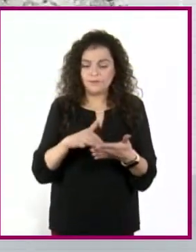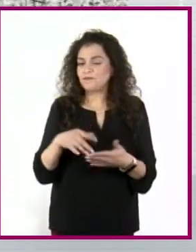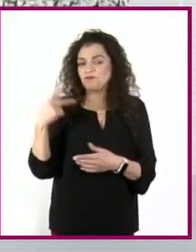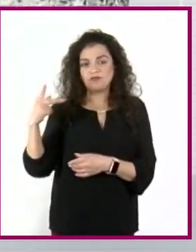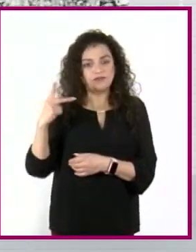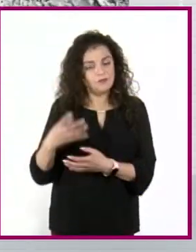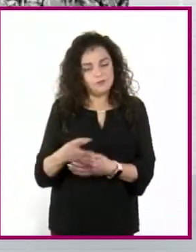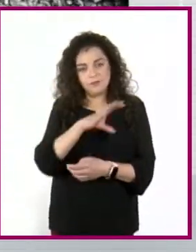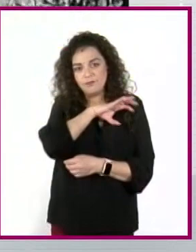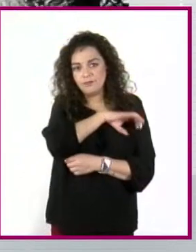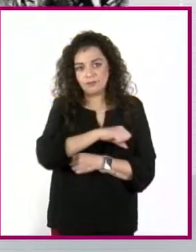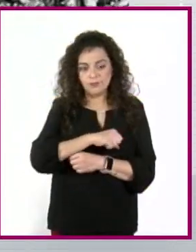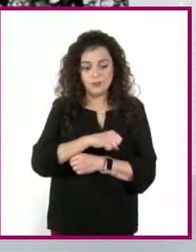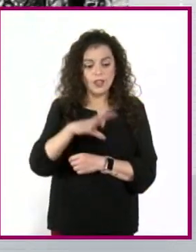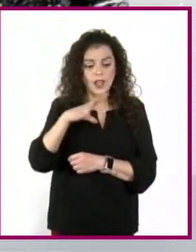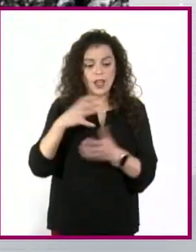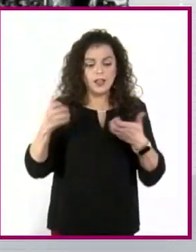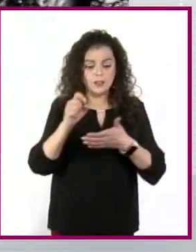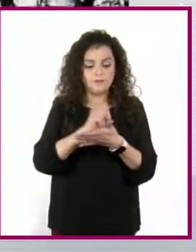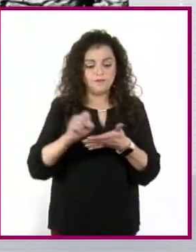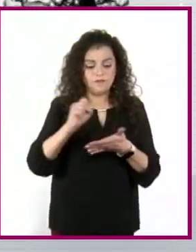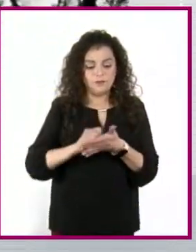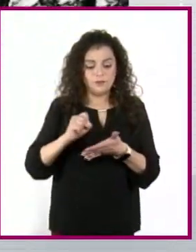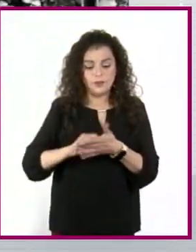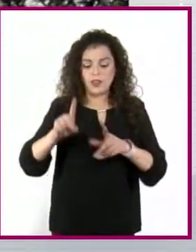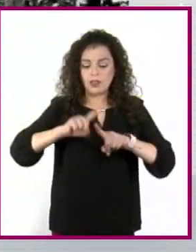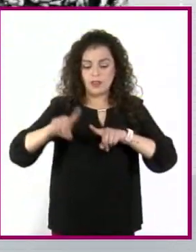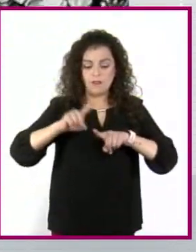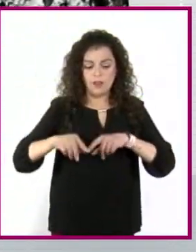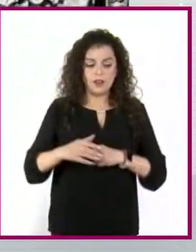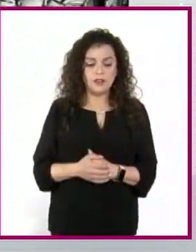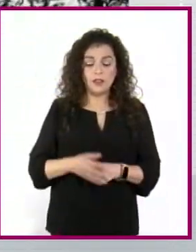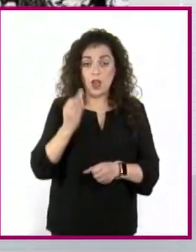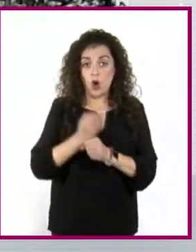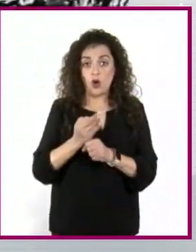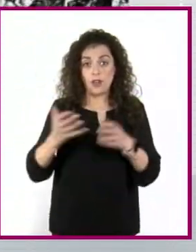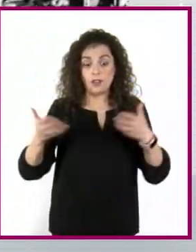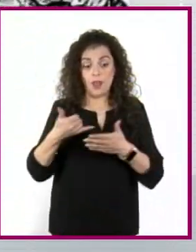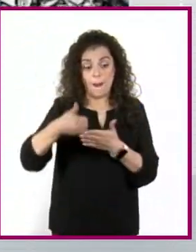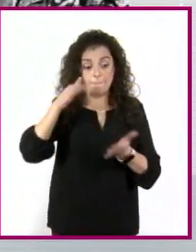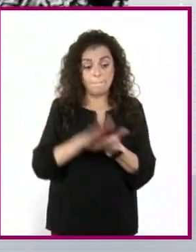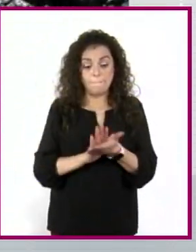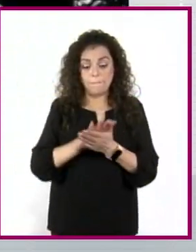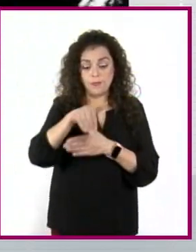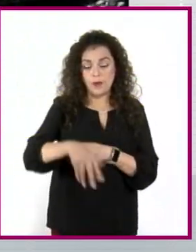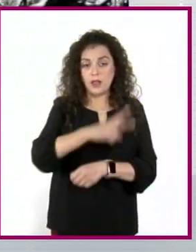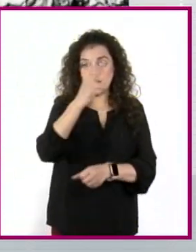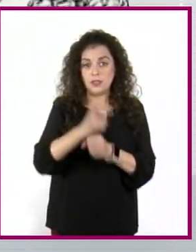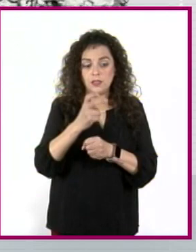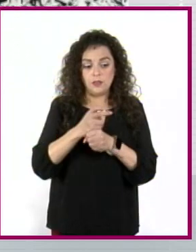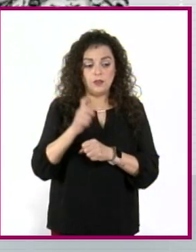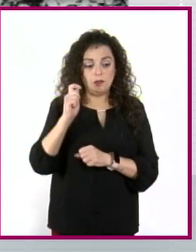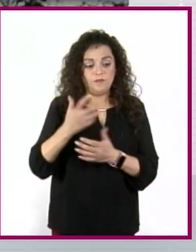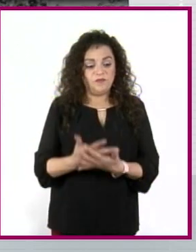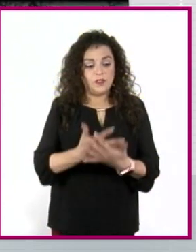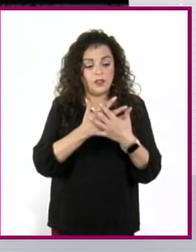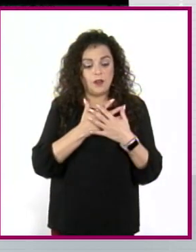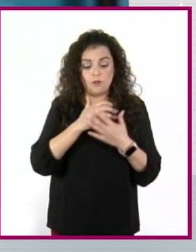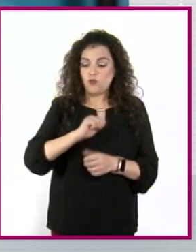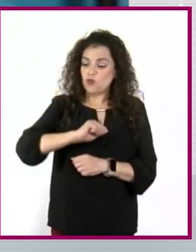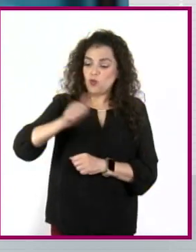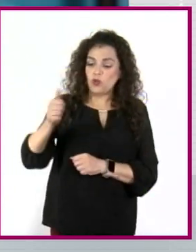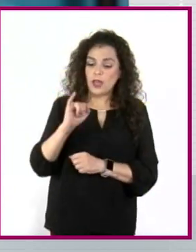poemario titulado Pequeños Delirios, Grandes Ausencias. Y está preparando la impresión de su segundo poemario, Del Amor y Otros Impuros.